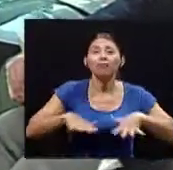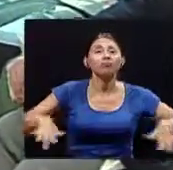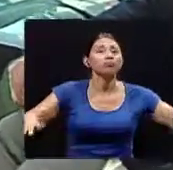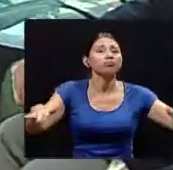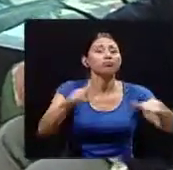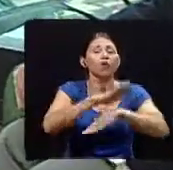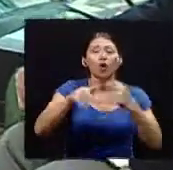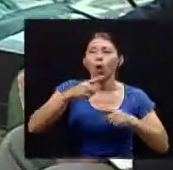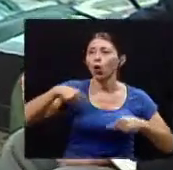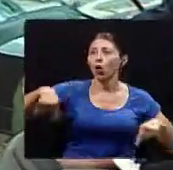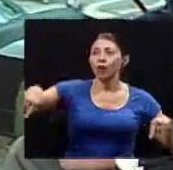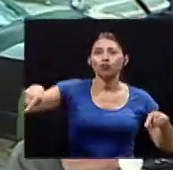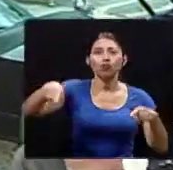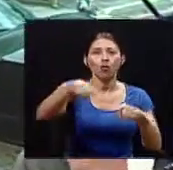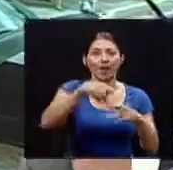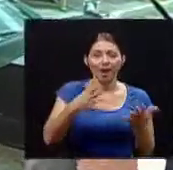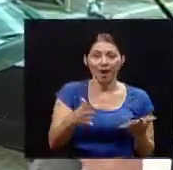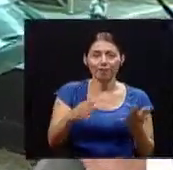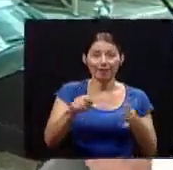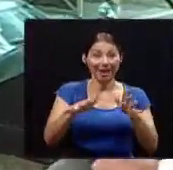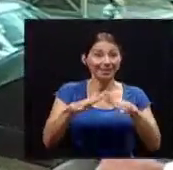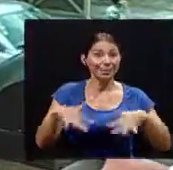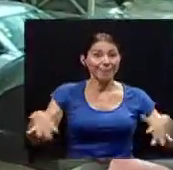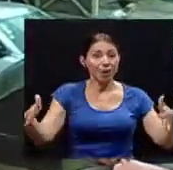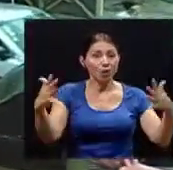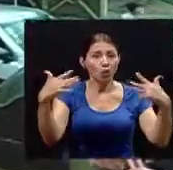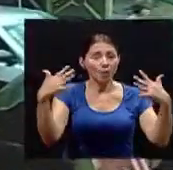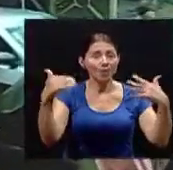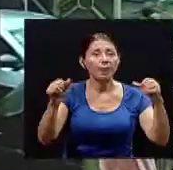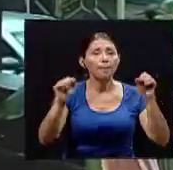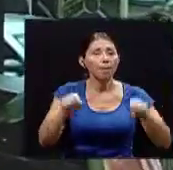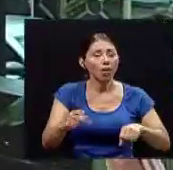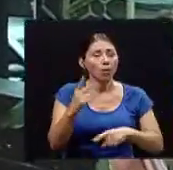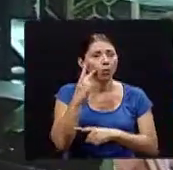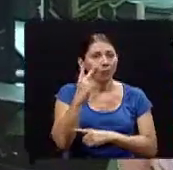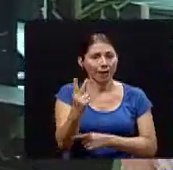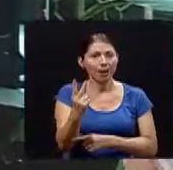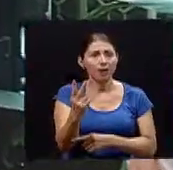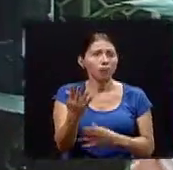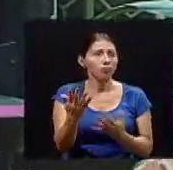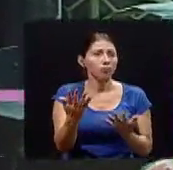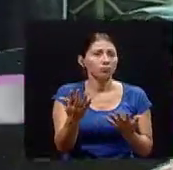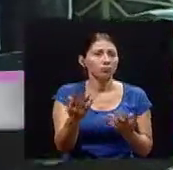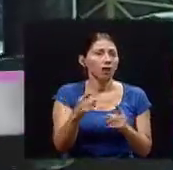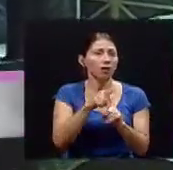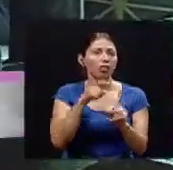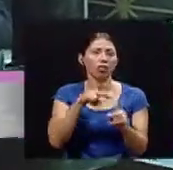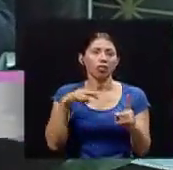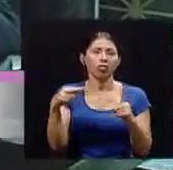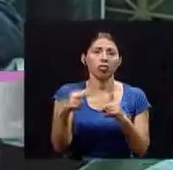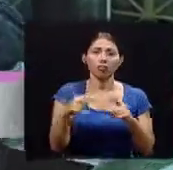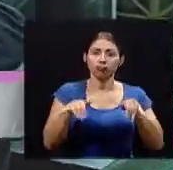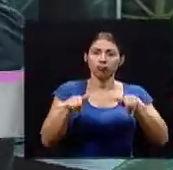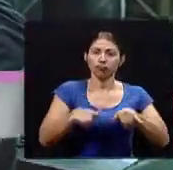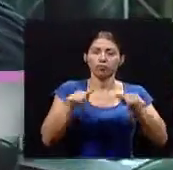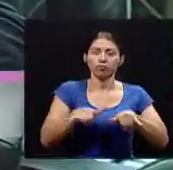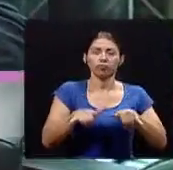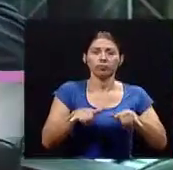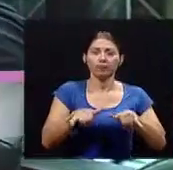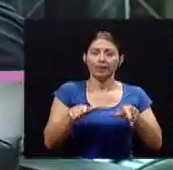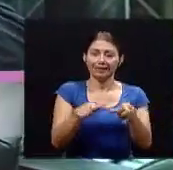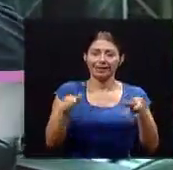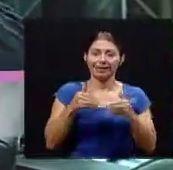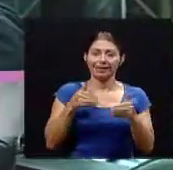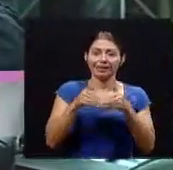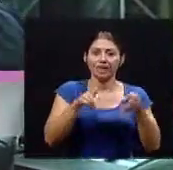rodea y ese medioambiente podemos verlo a nivel desde los aspectos más locales referido al ser humano,